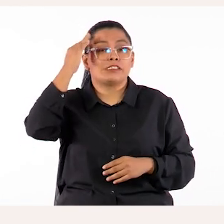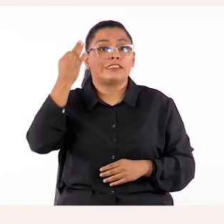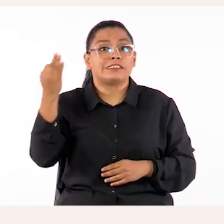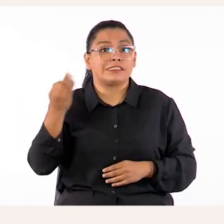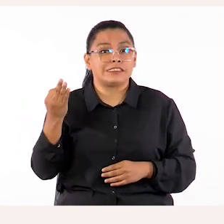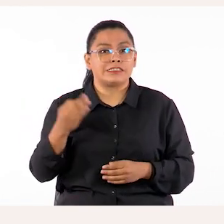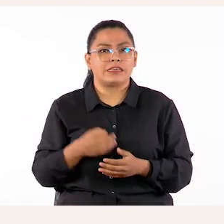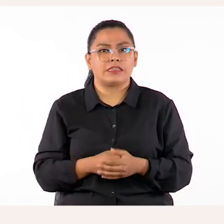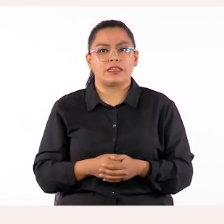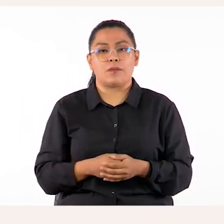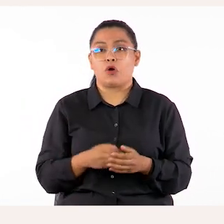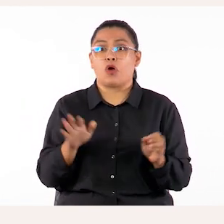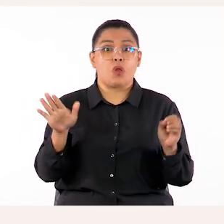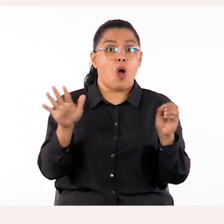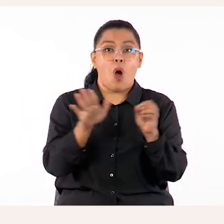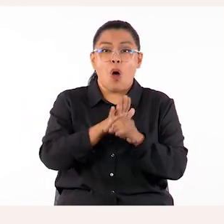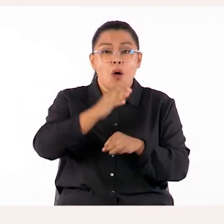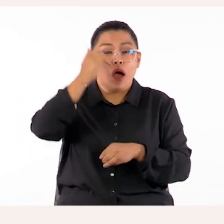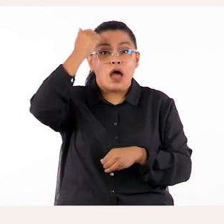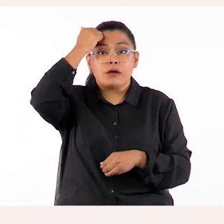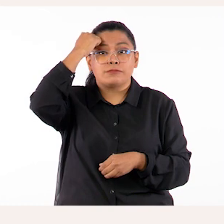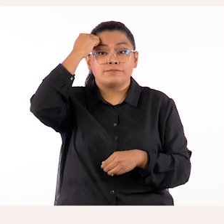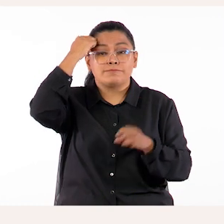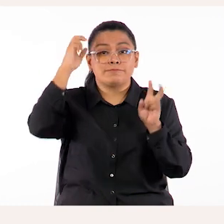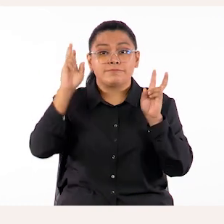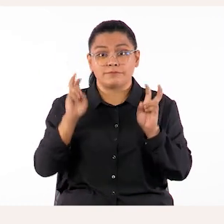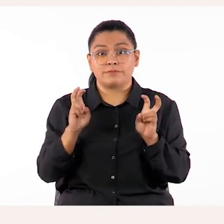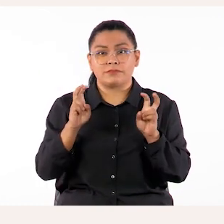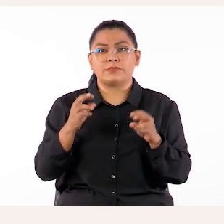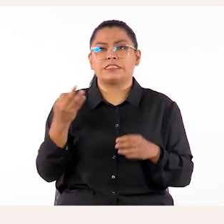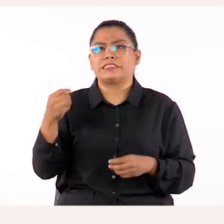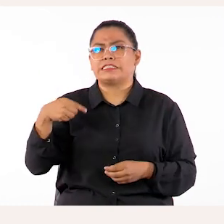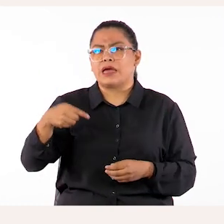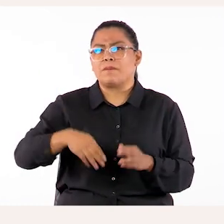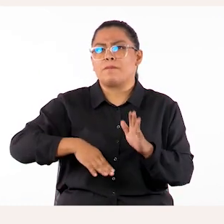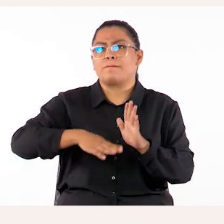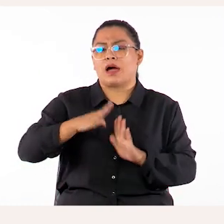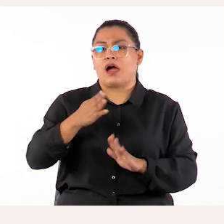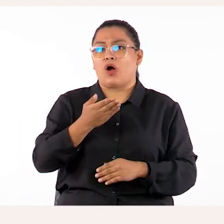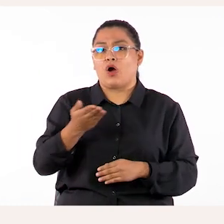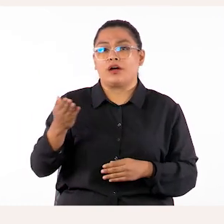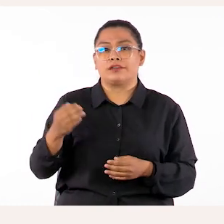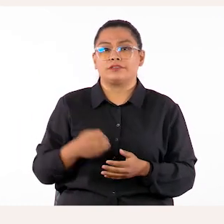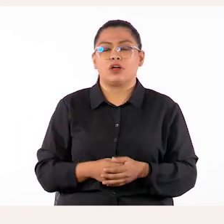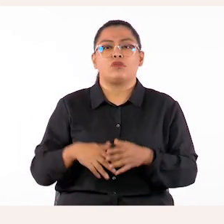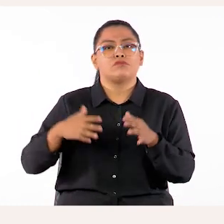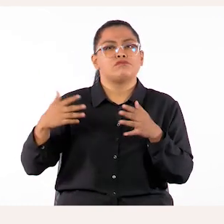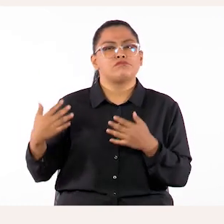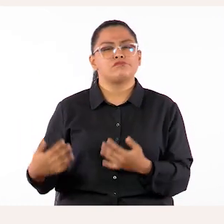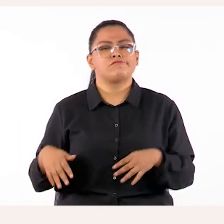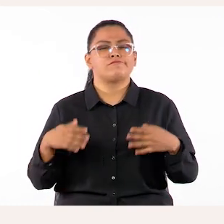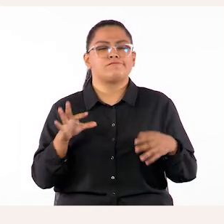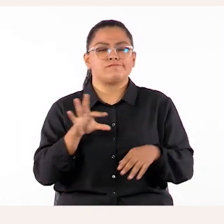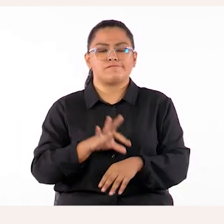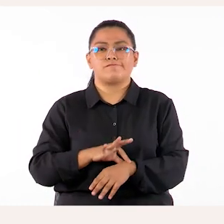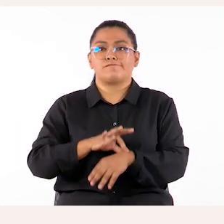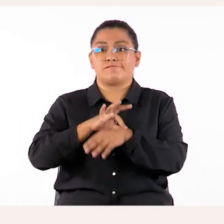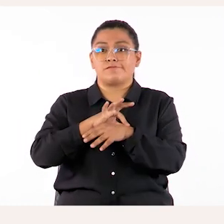ni se aprende la totalidad del tema estudiado. Una actividad es una experiencia que transforma,